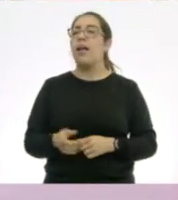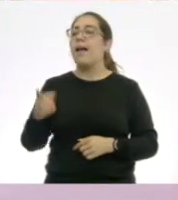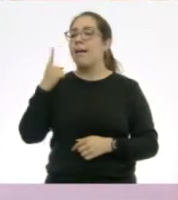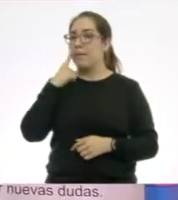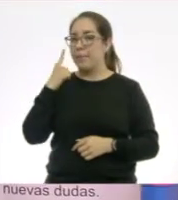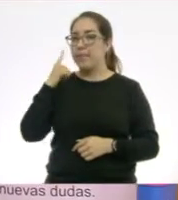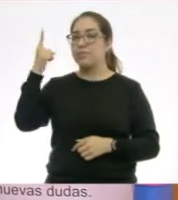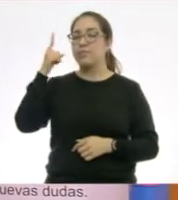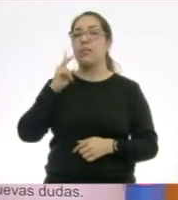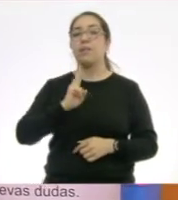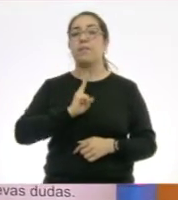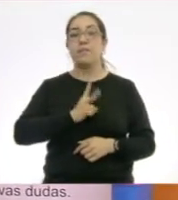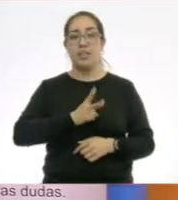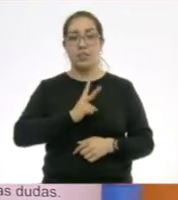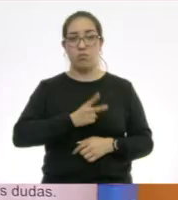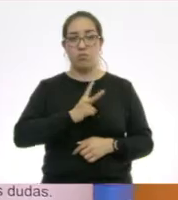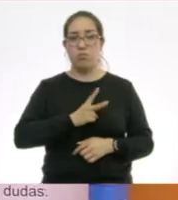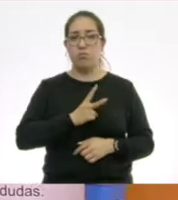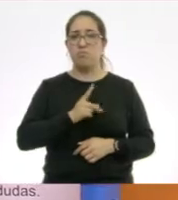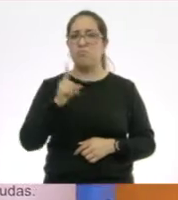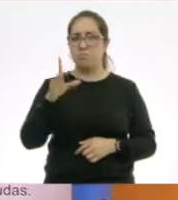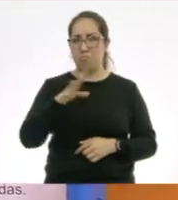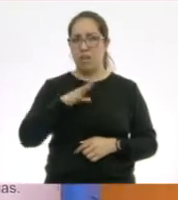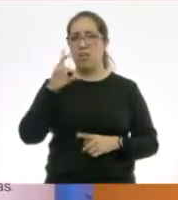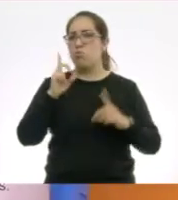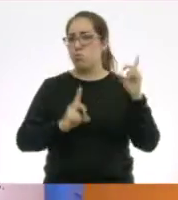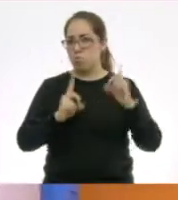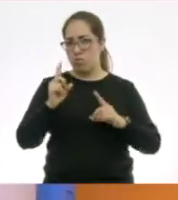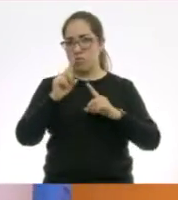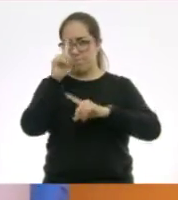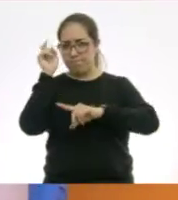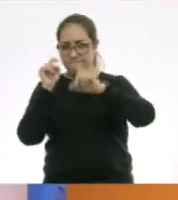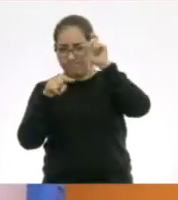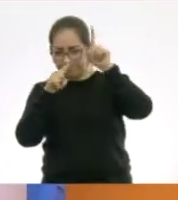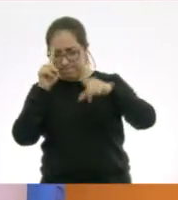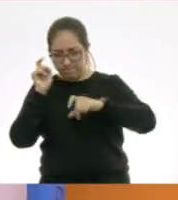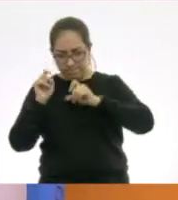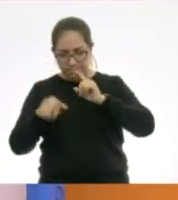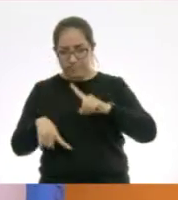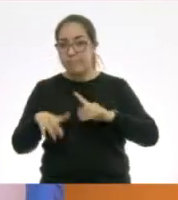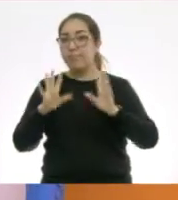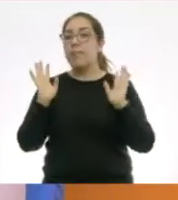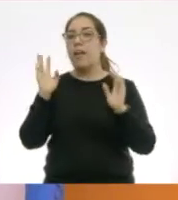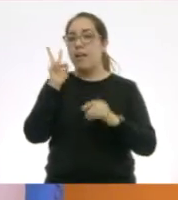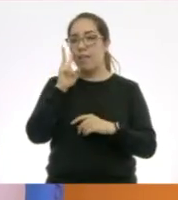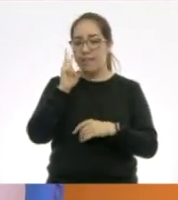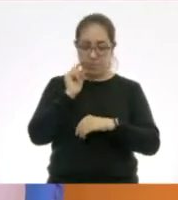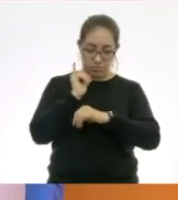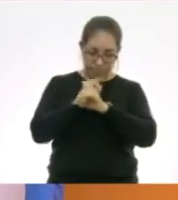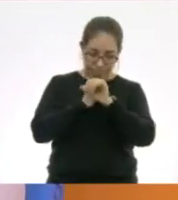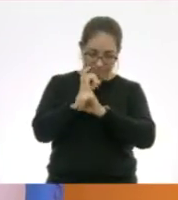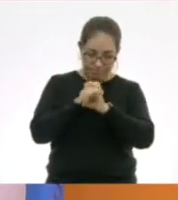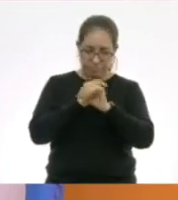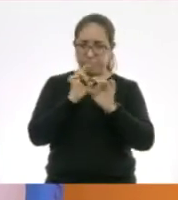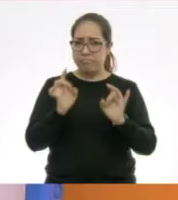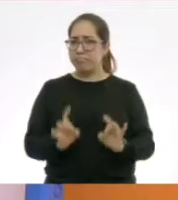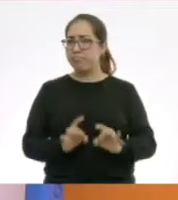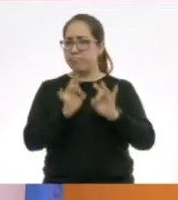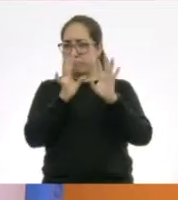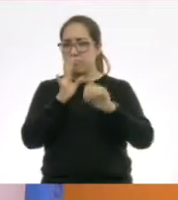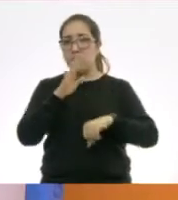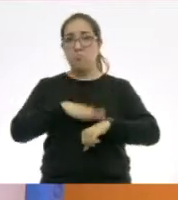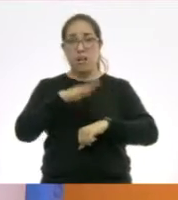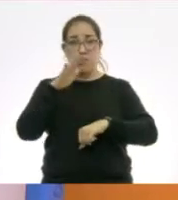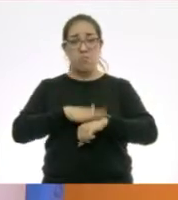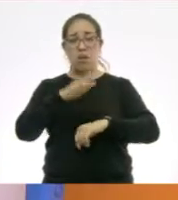es el virus. Pero bueno, tiene varias dudas. Y además, en el transcurso de la investigación pueden surgirte más